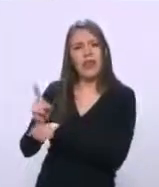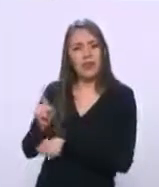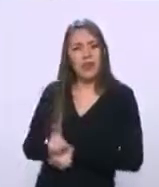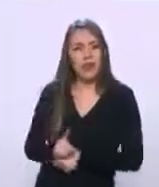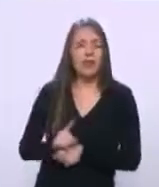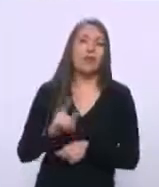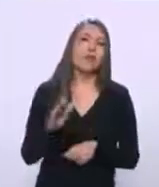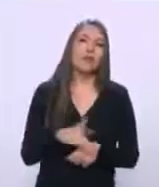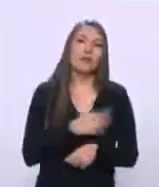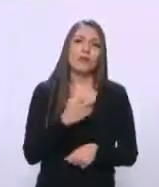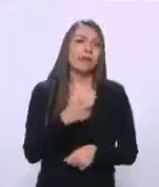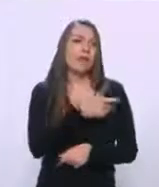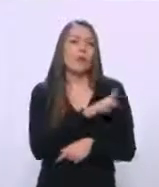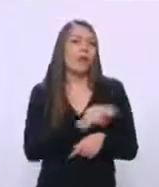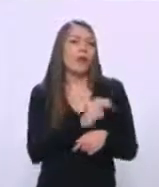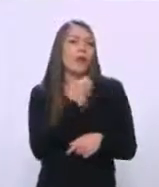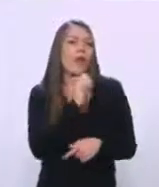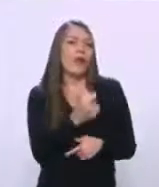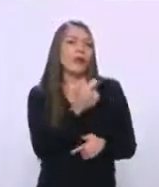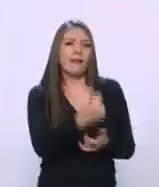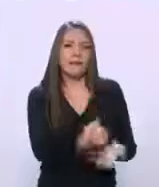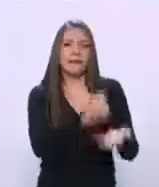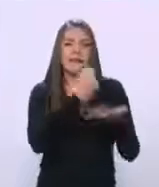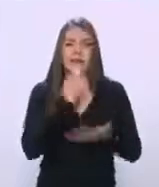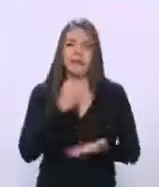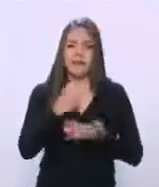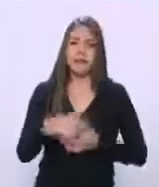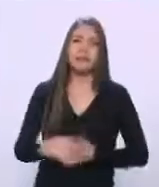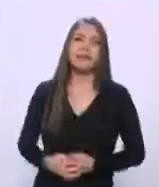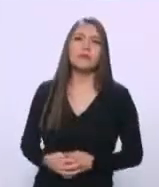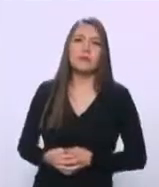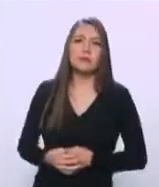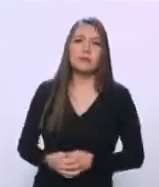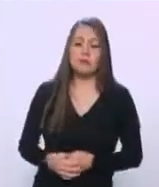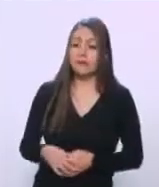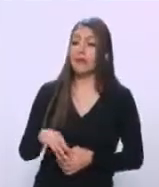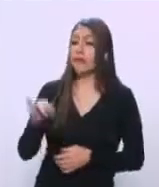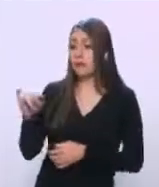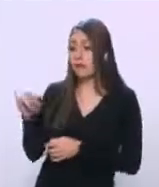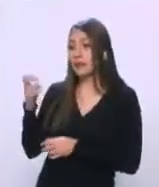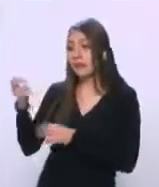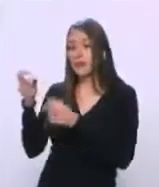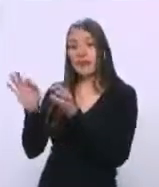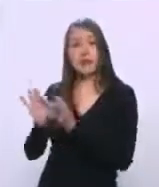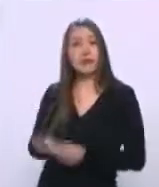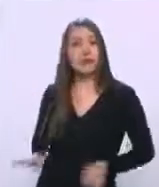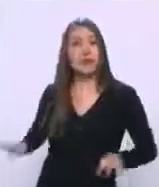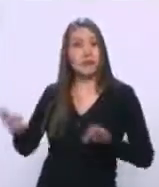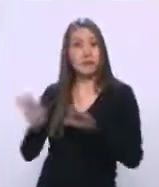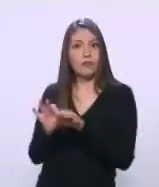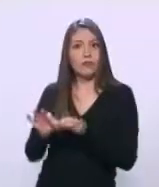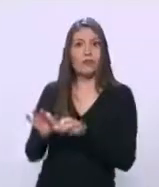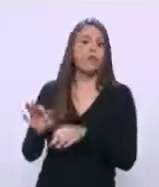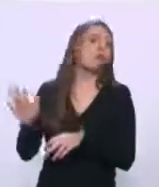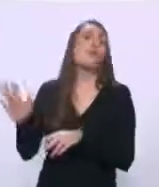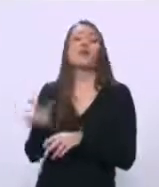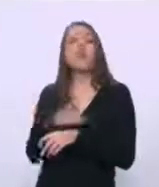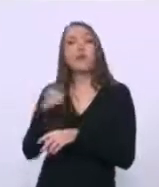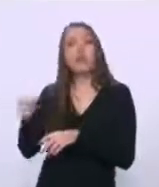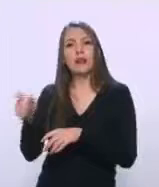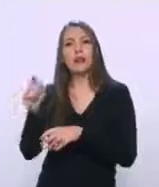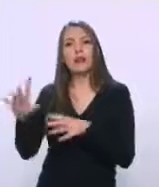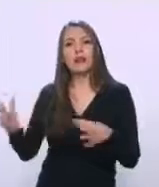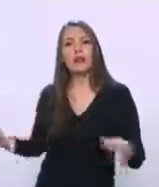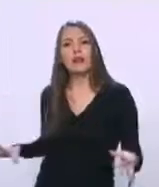dinero, ¿no? Muy importante lo que dices, Miguel, porque no solamente tuvo esta clase de relación